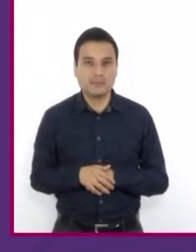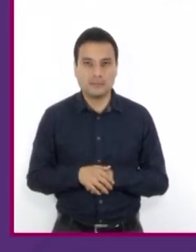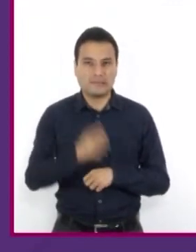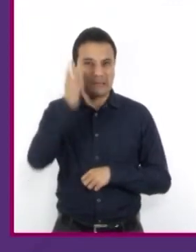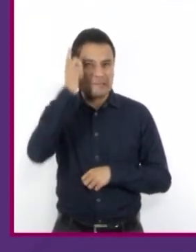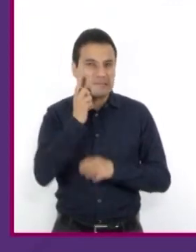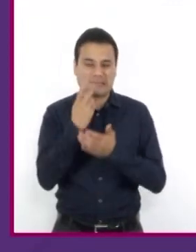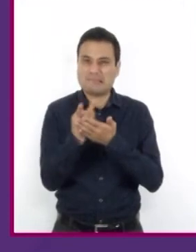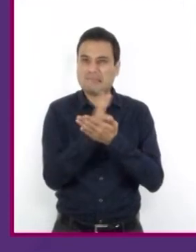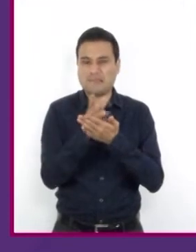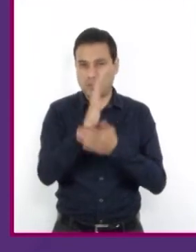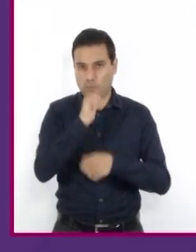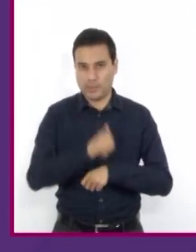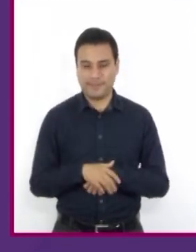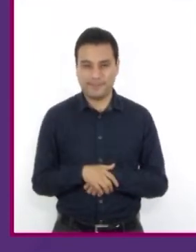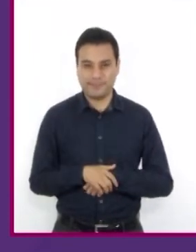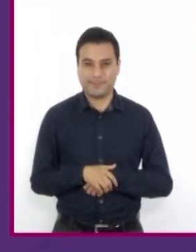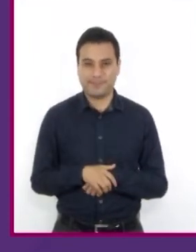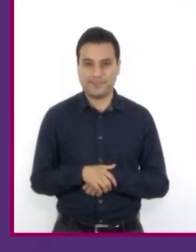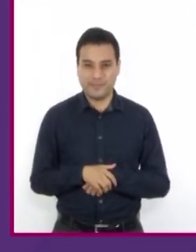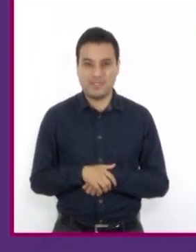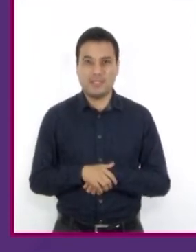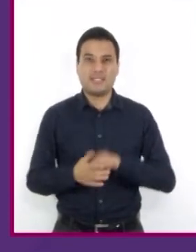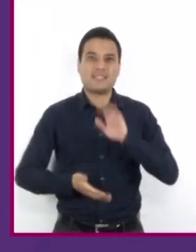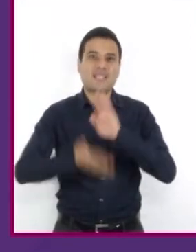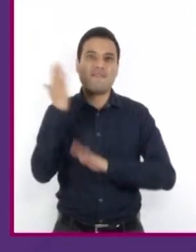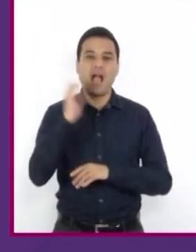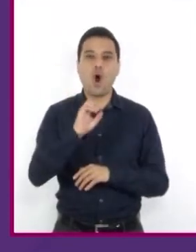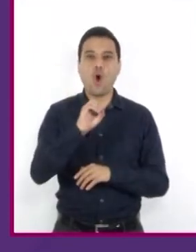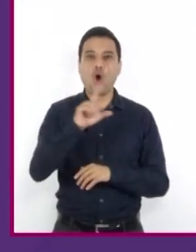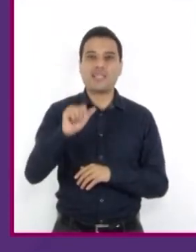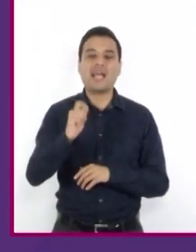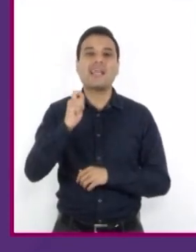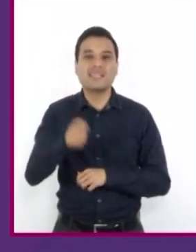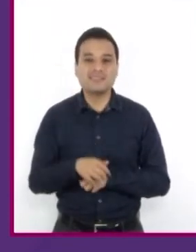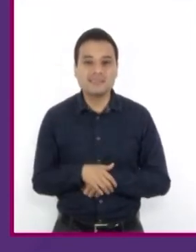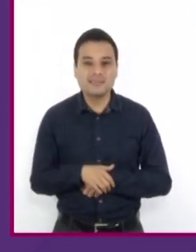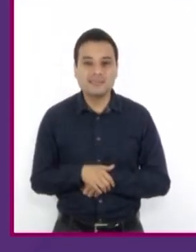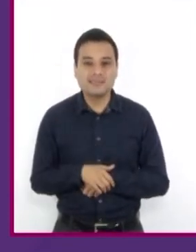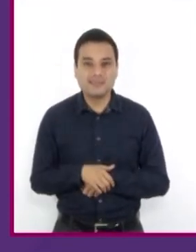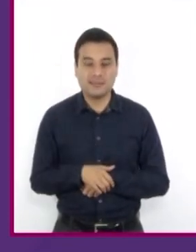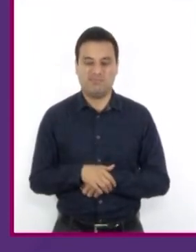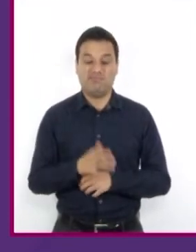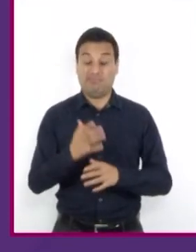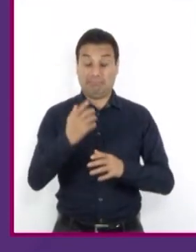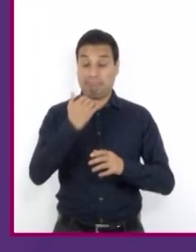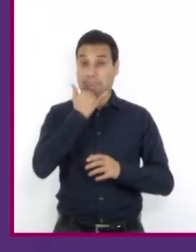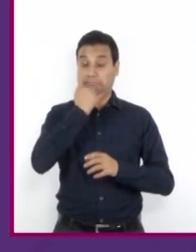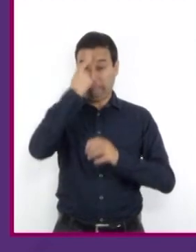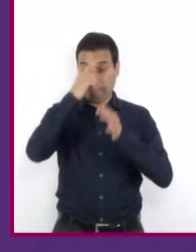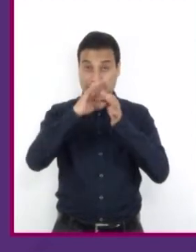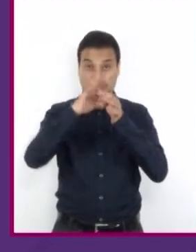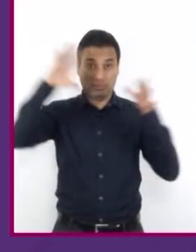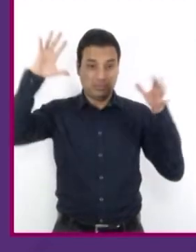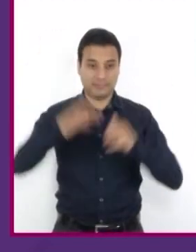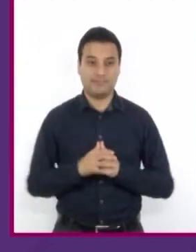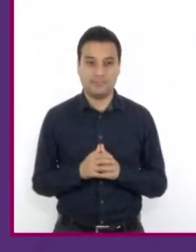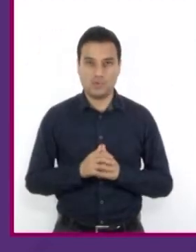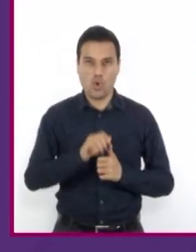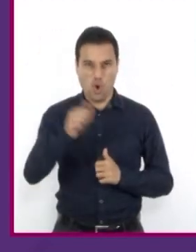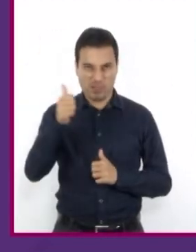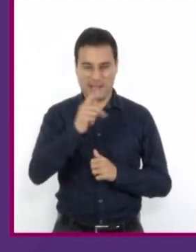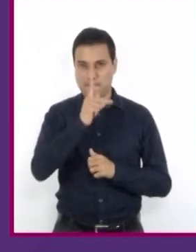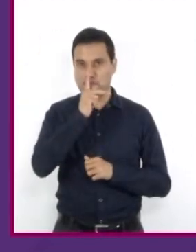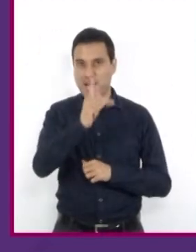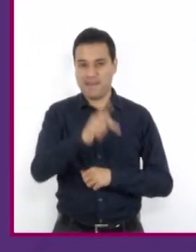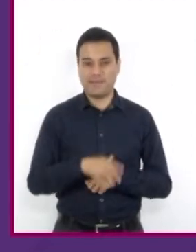dormir! La expresión, ¡se me va la olla! Es equivalente a decir en México, ¡se me va la onda! También, hay otra expresión muy